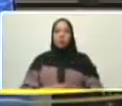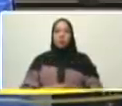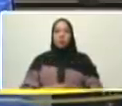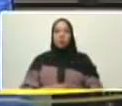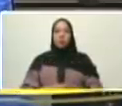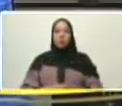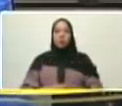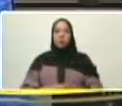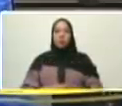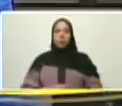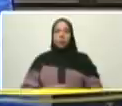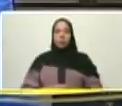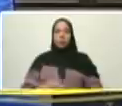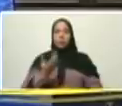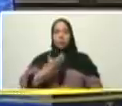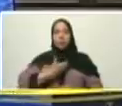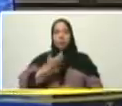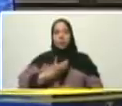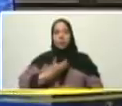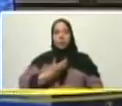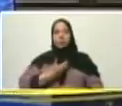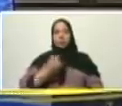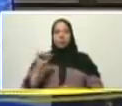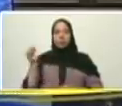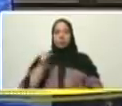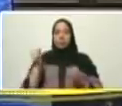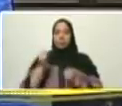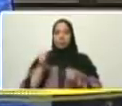alcalde del municipio Santos Marquina